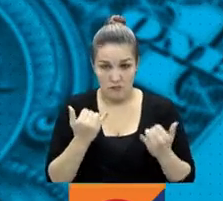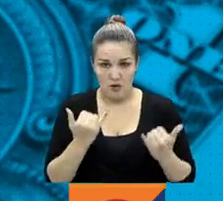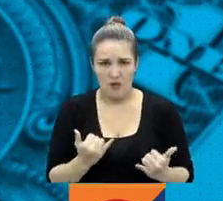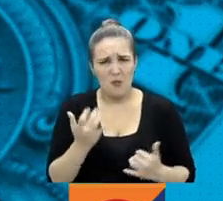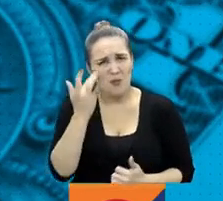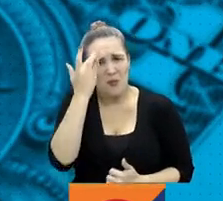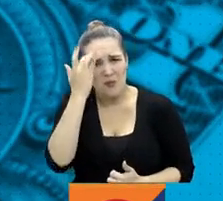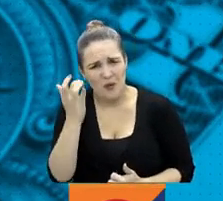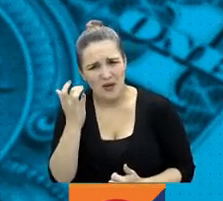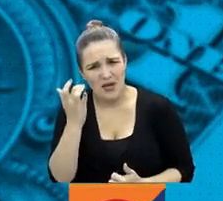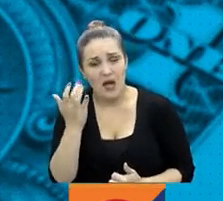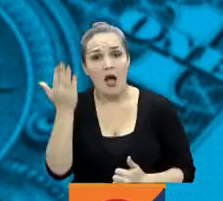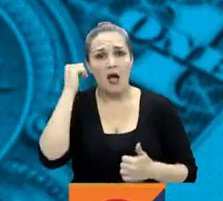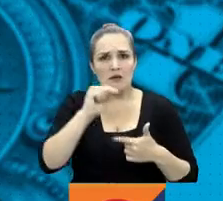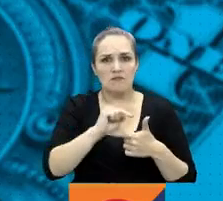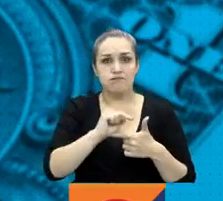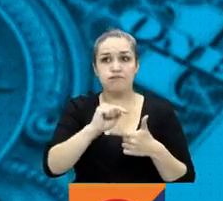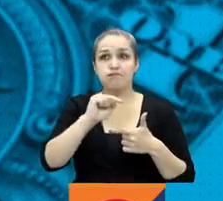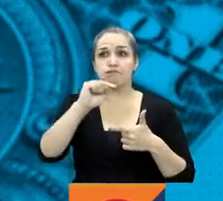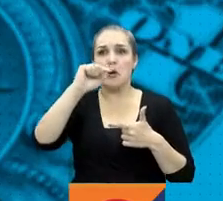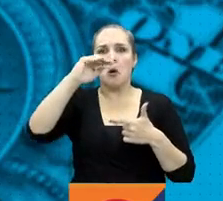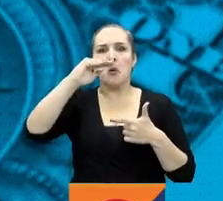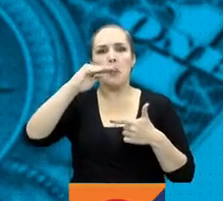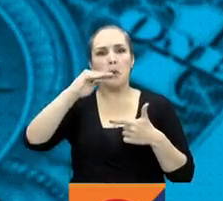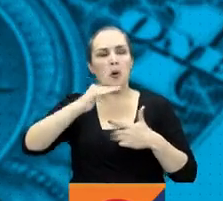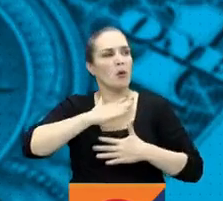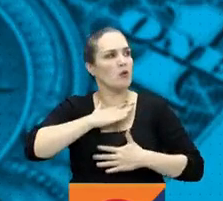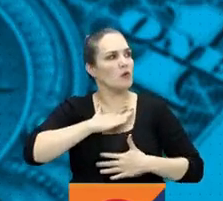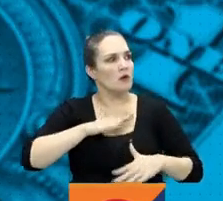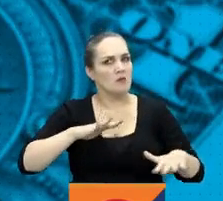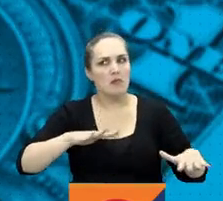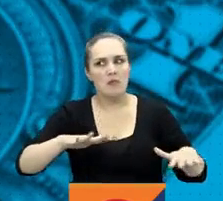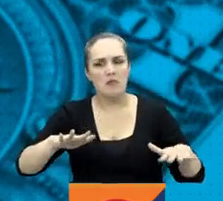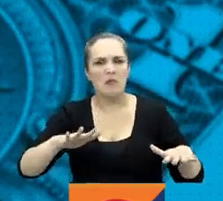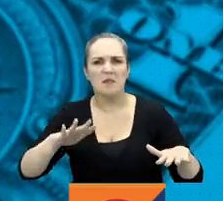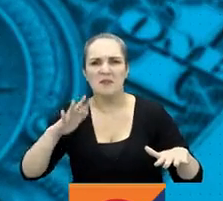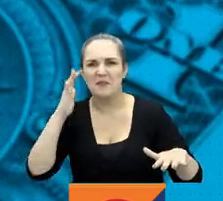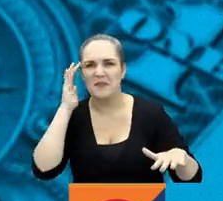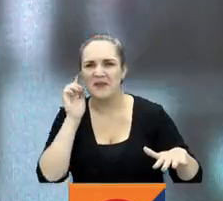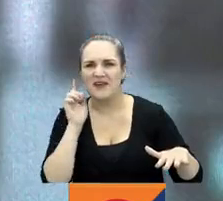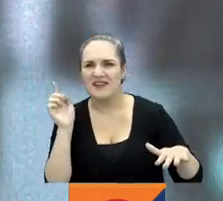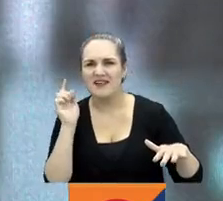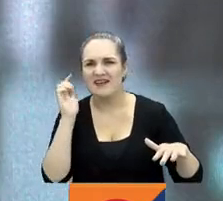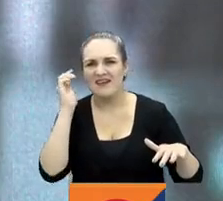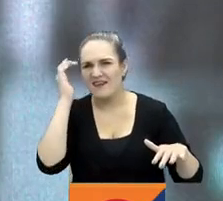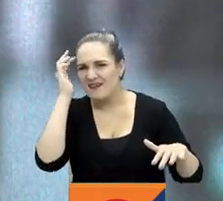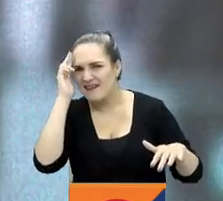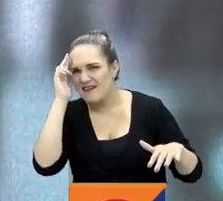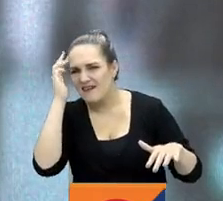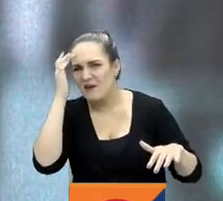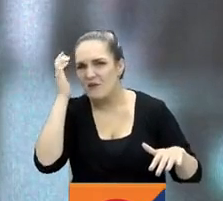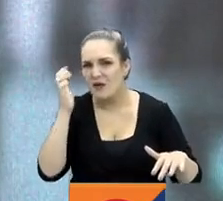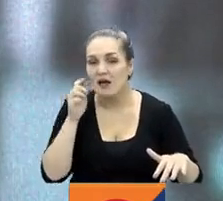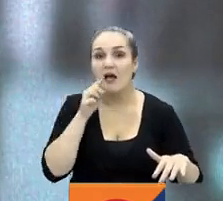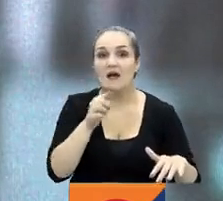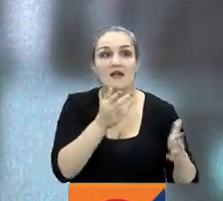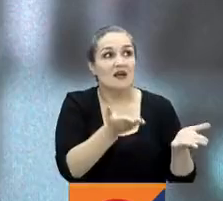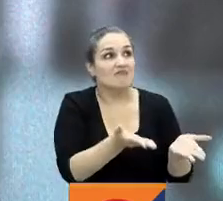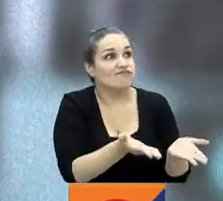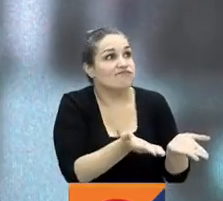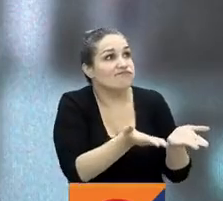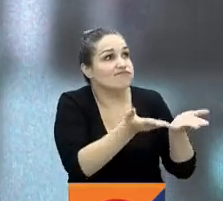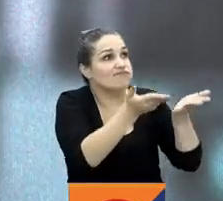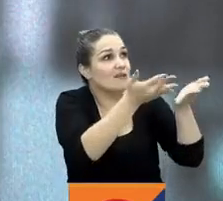qué esa tenua calma y tranquilidad en los mercados? Porque esos datos y esos efectos, precisamente el dato de inflación en Estados